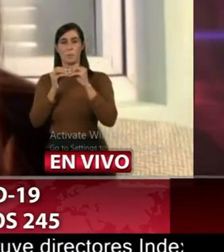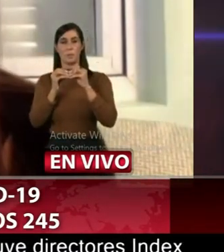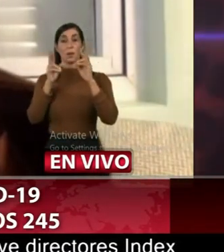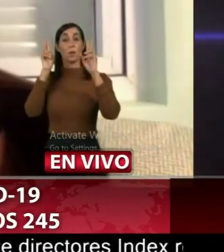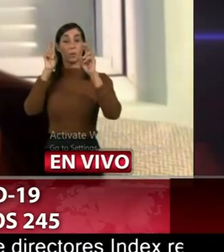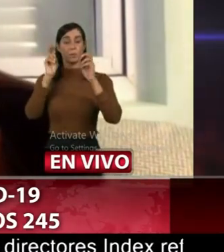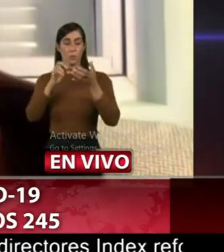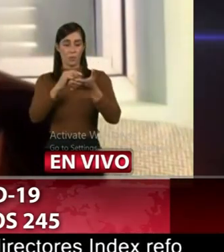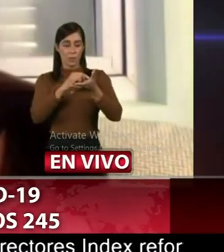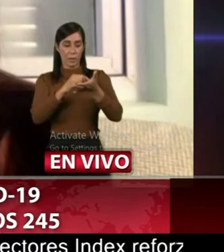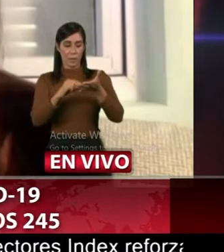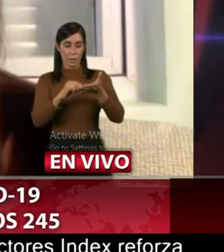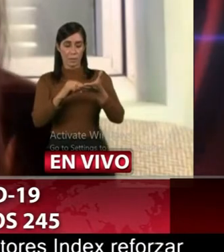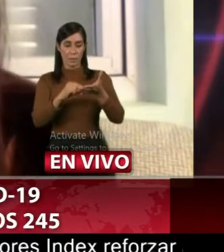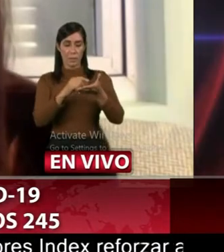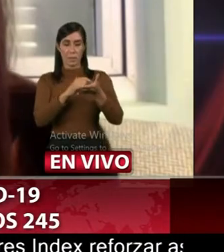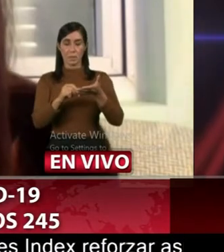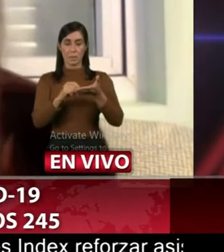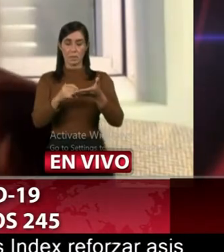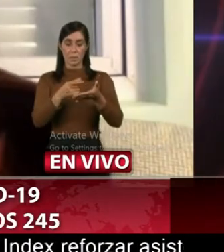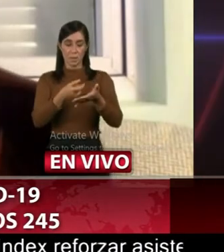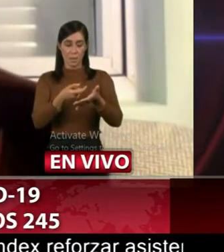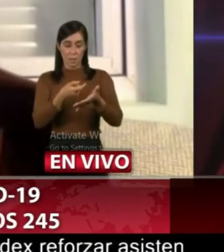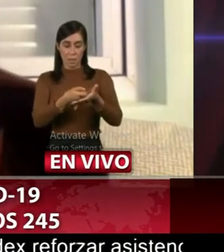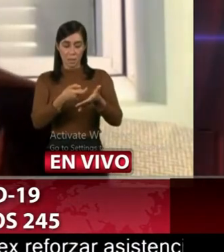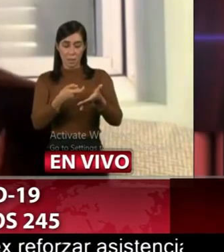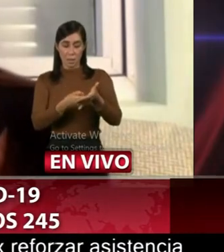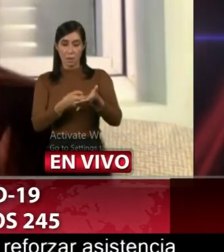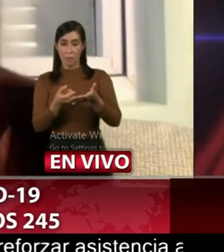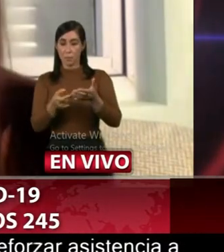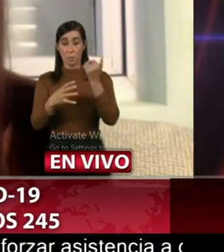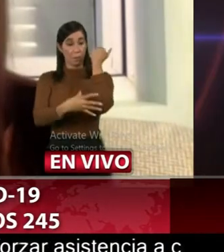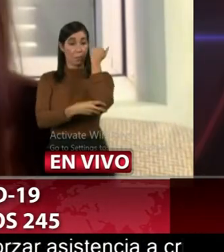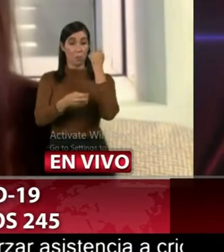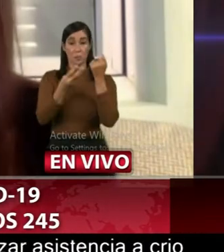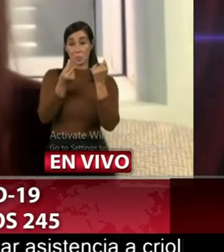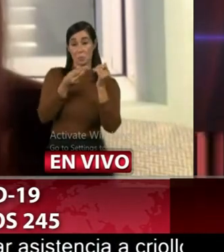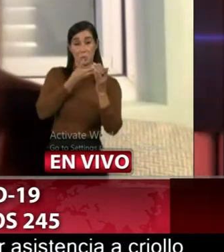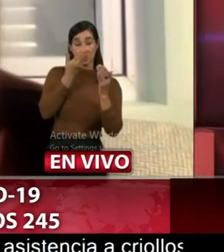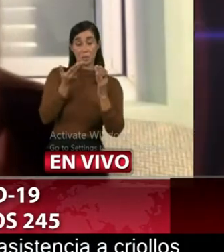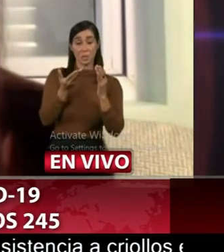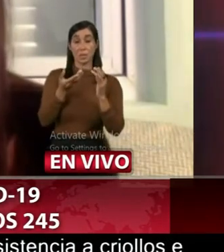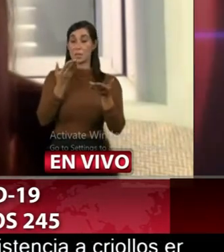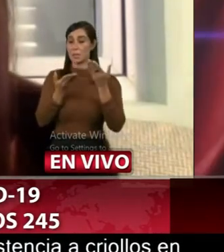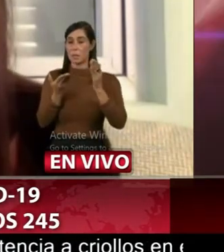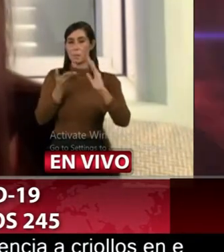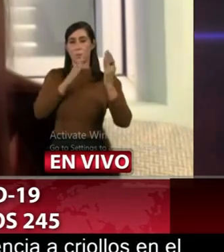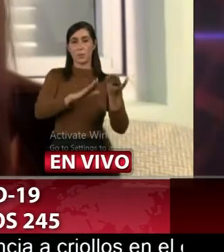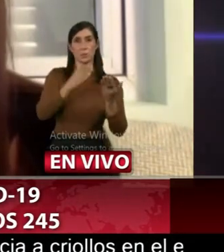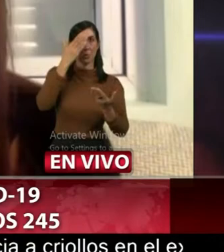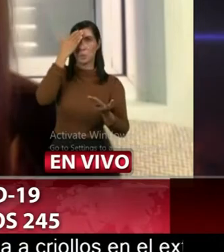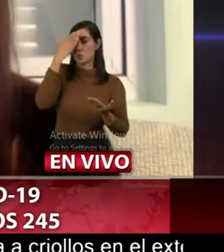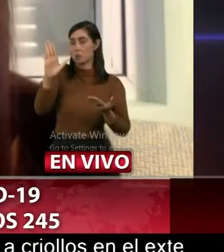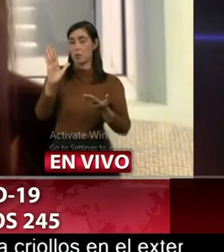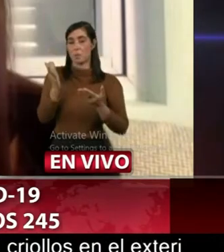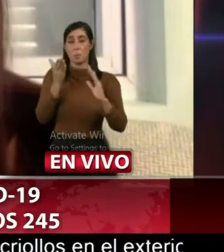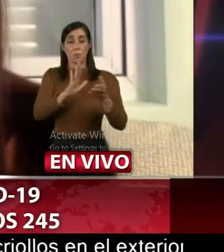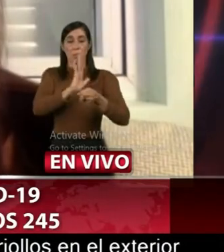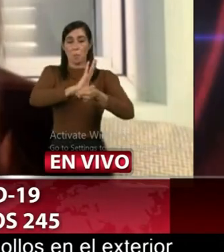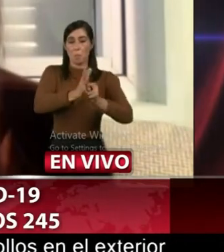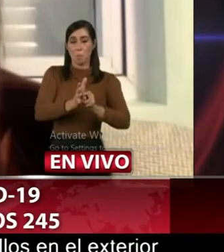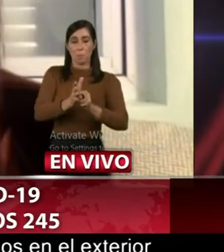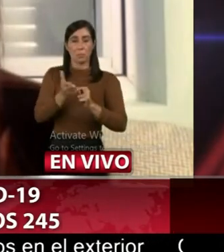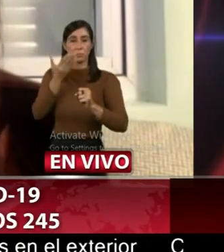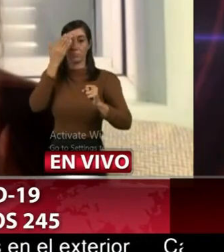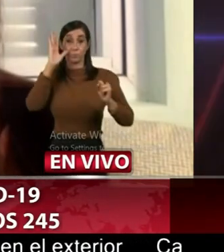pruebas y los demás están muriendo sin saber si son positivos o no como el caso que bien mencionaba otra colega de Pimentel que